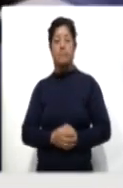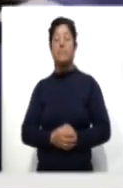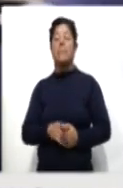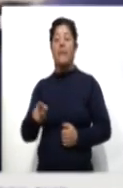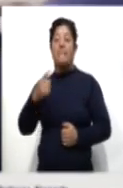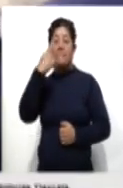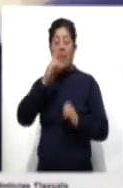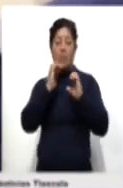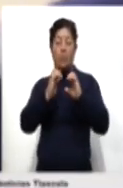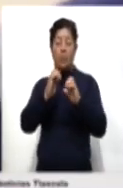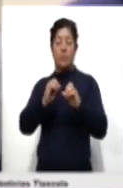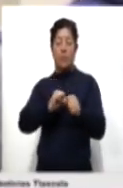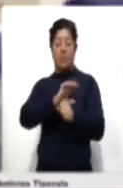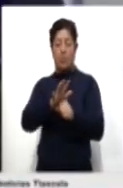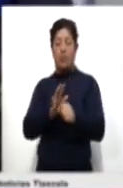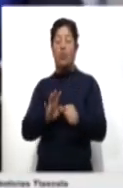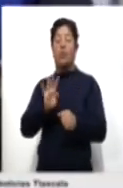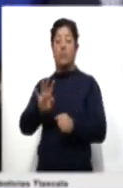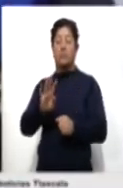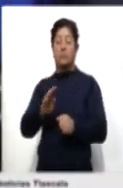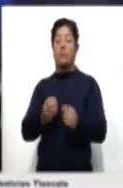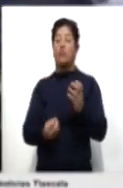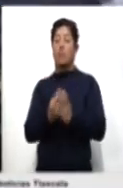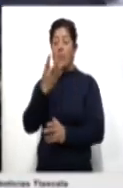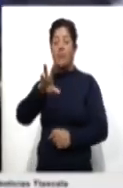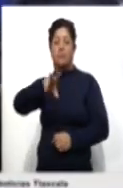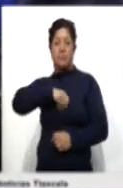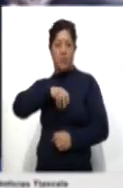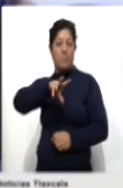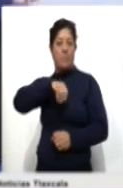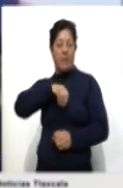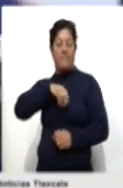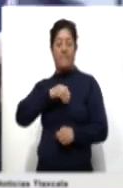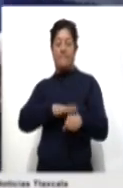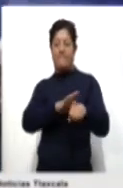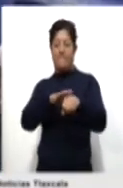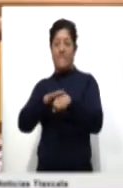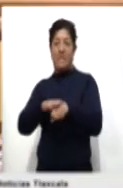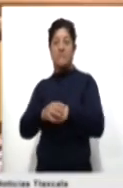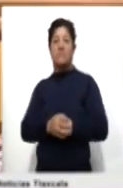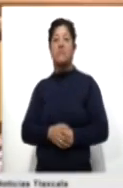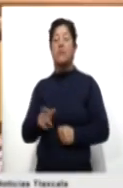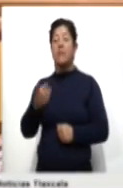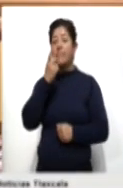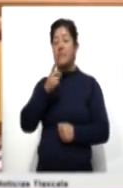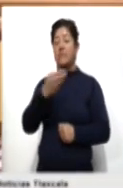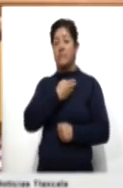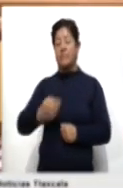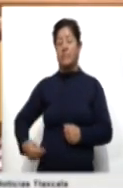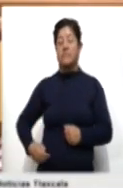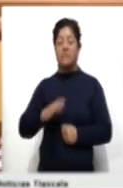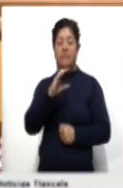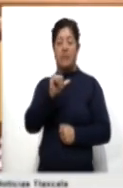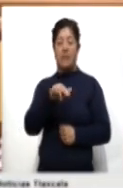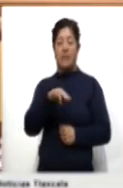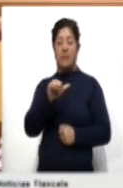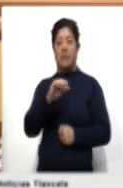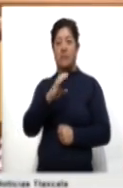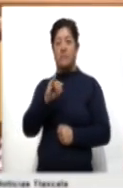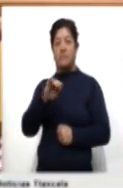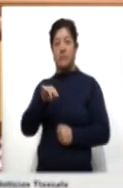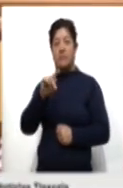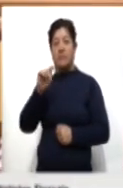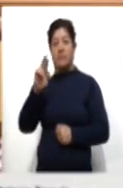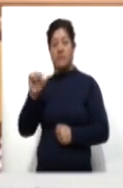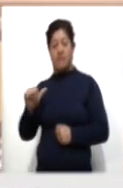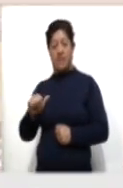prevenir nuevos casos ante el incremento en el número de casos positivos de COVID-19. Así lo informó el presidente de la Canacintra, Marcos del